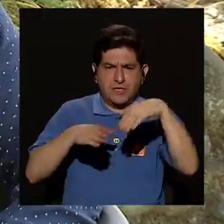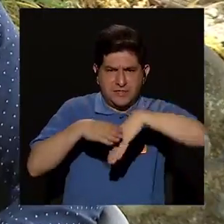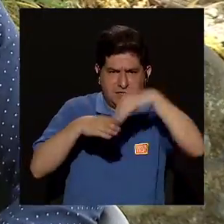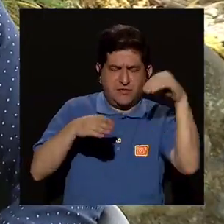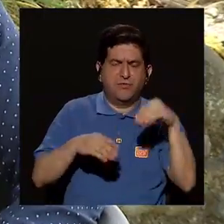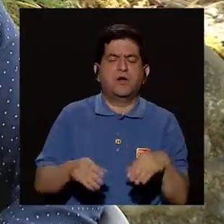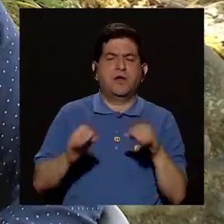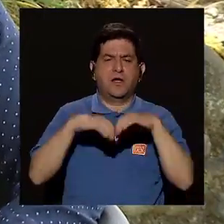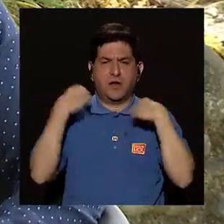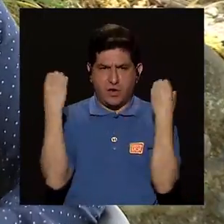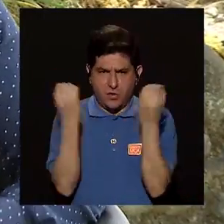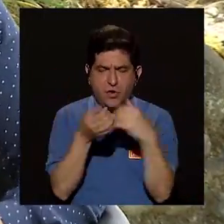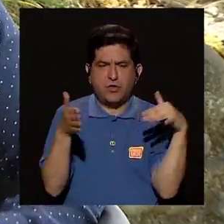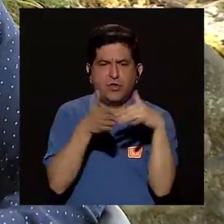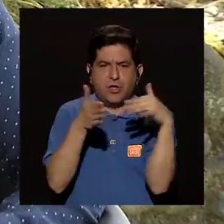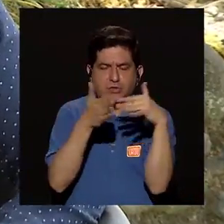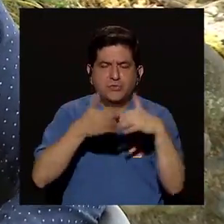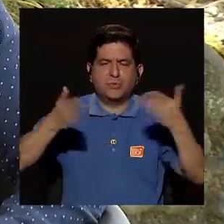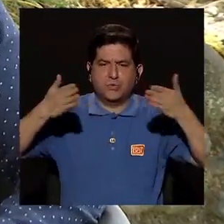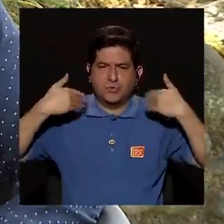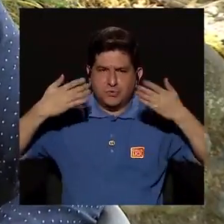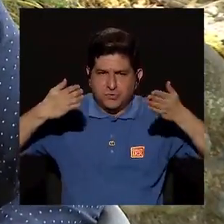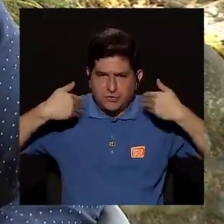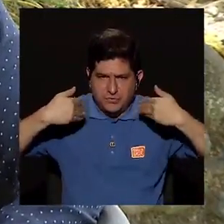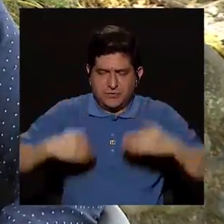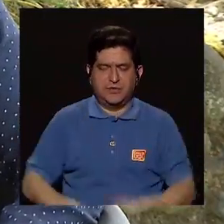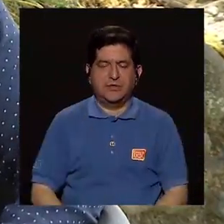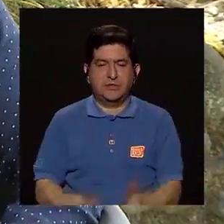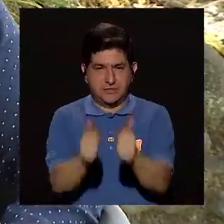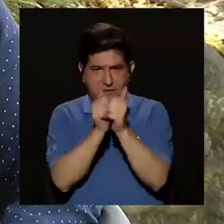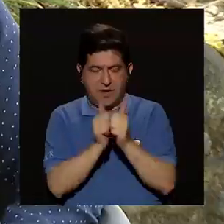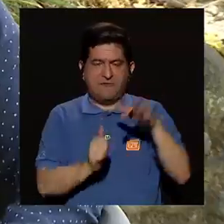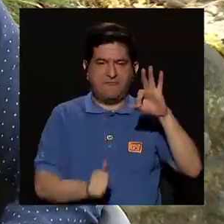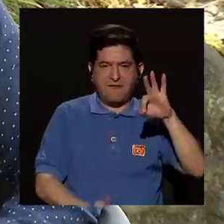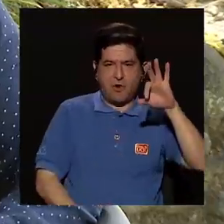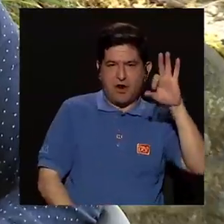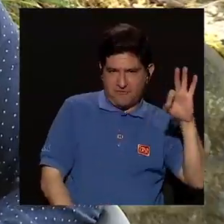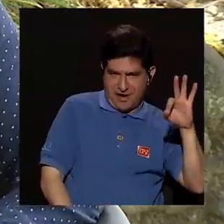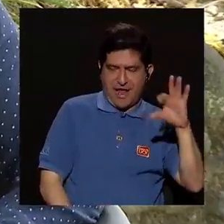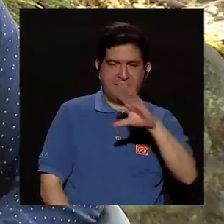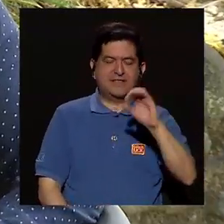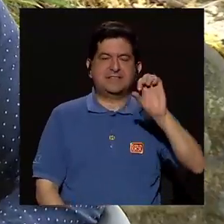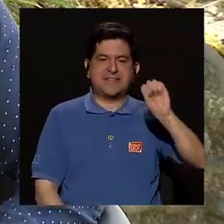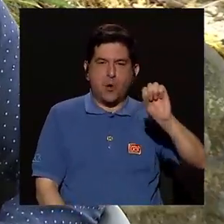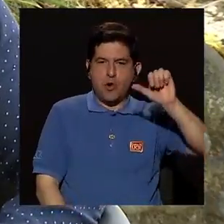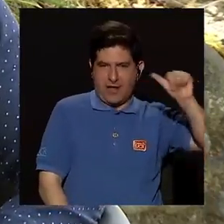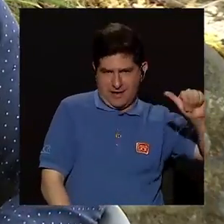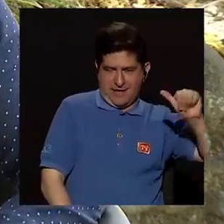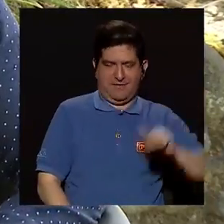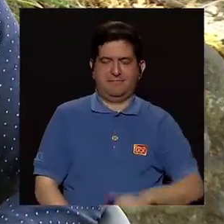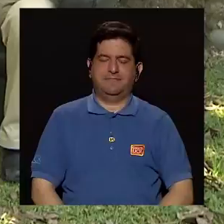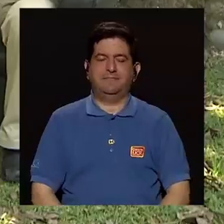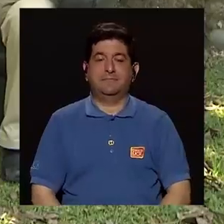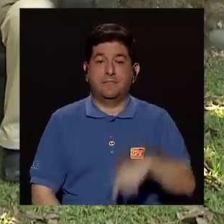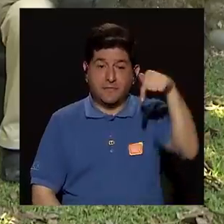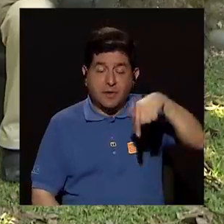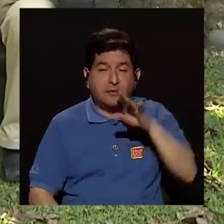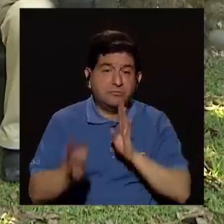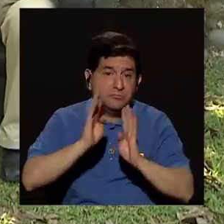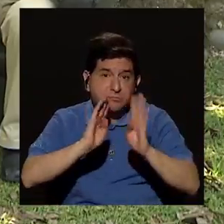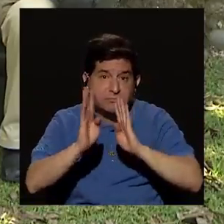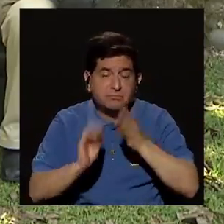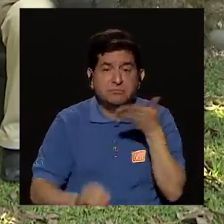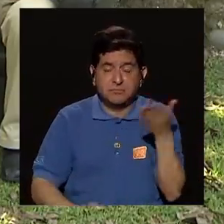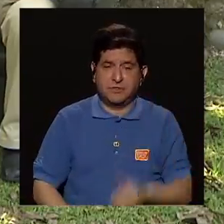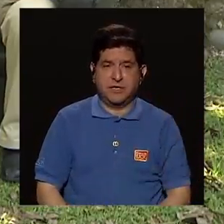afueras de la Organización de Estudios Tropicales y les acompañamos Fabiola Fernández y Saúl Aguilar. Hoy vamos a